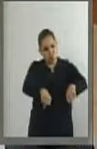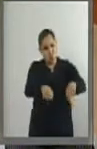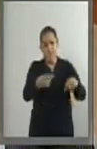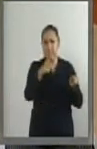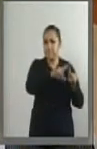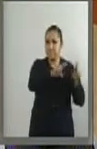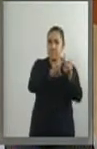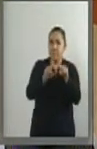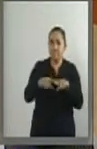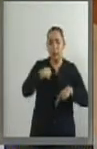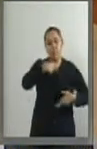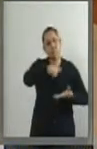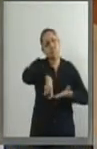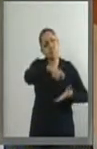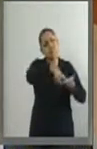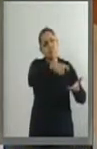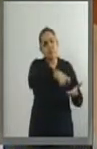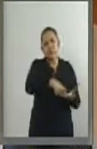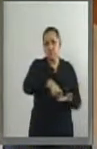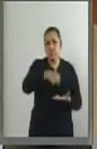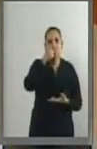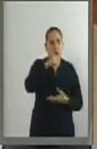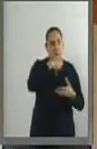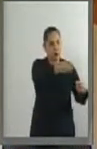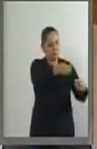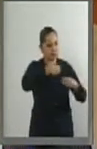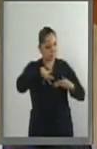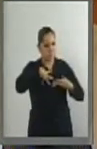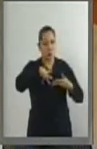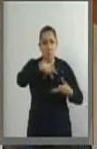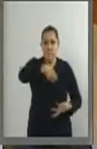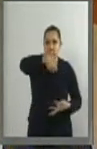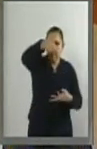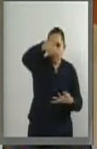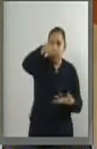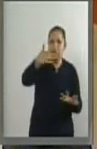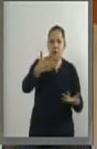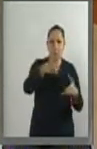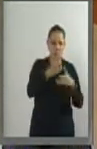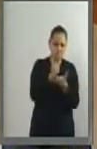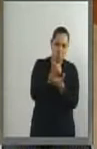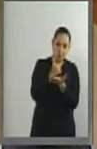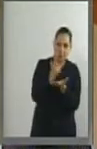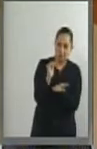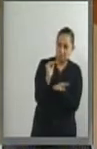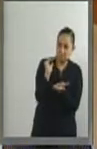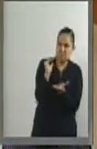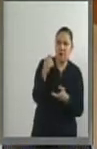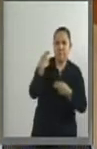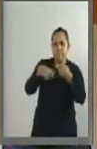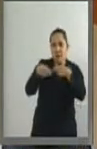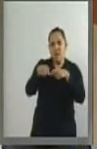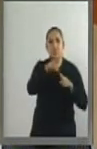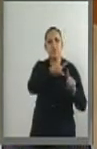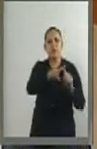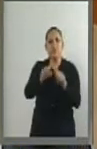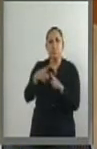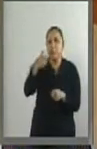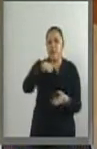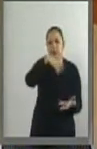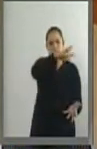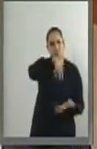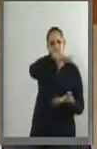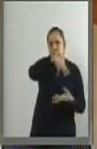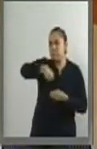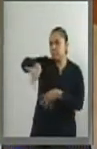implica la utilización de bolsas o botellas de plástico, lo que ha derivado en un sinfín de